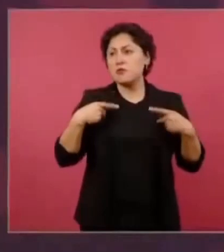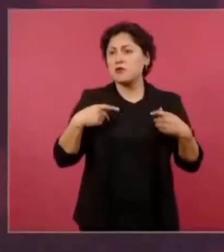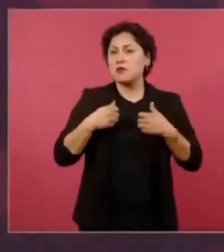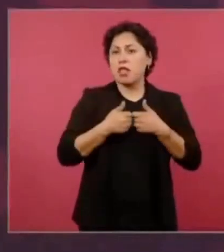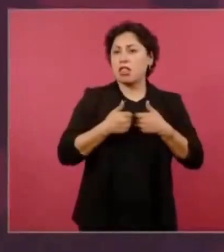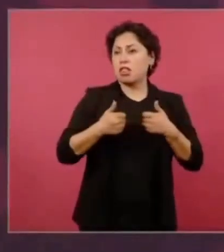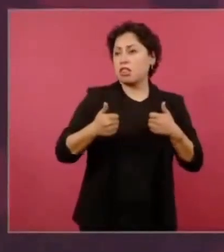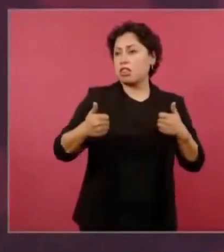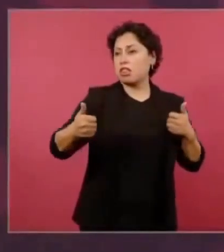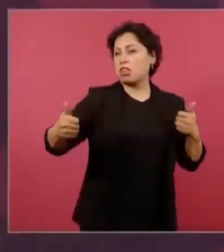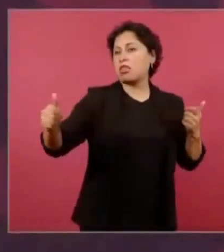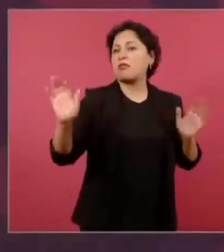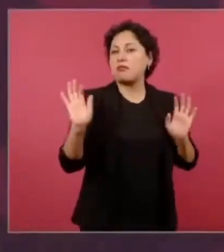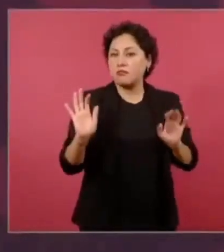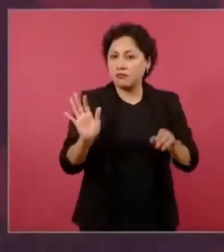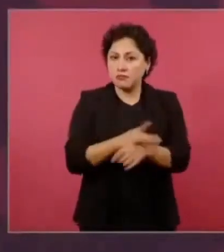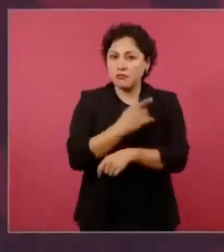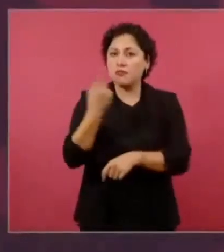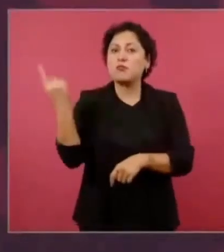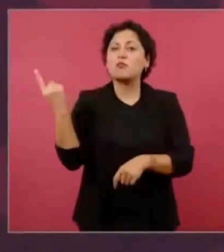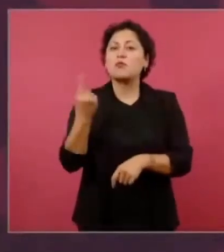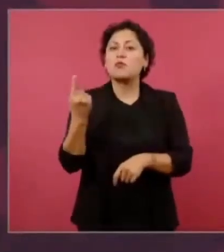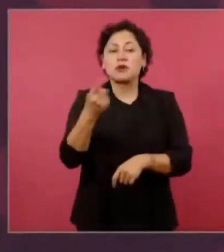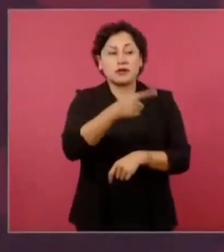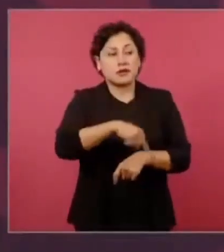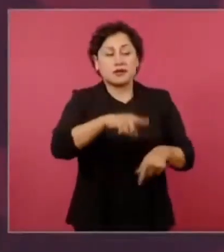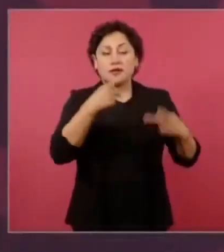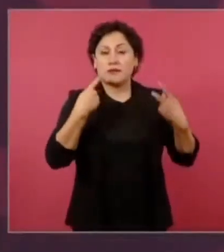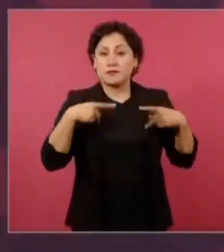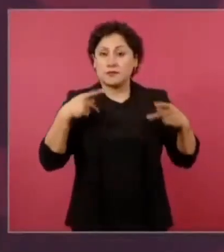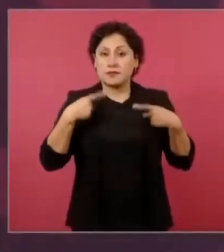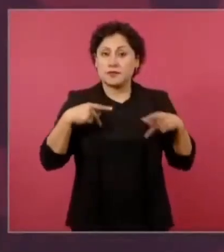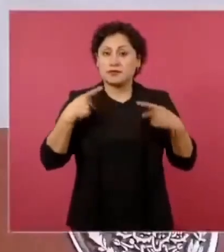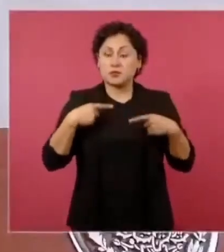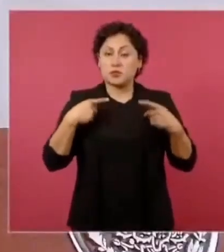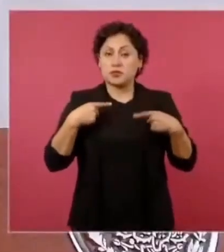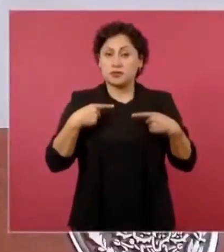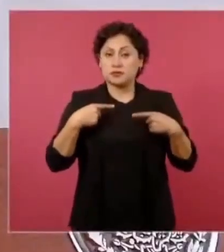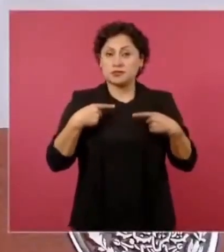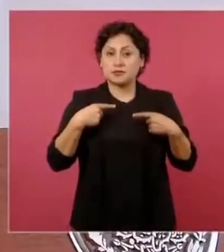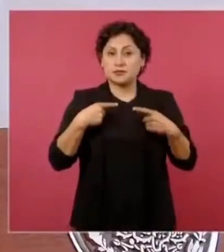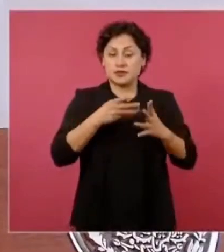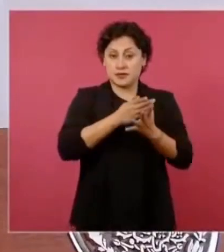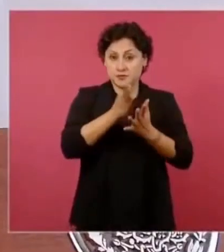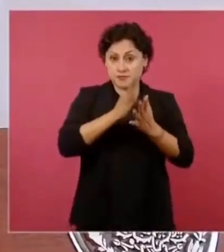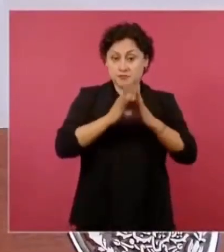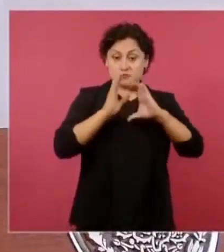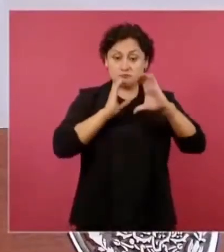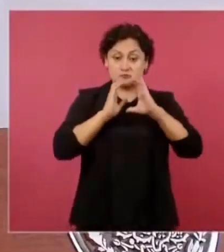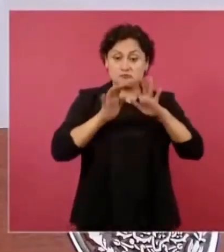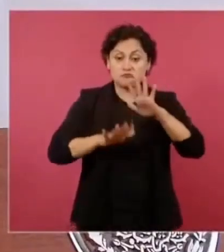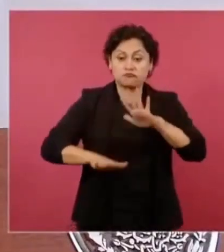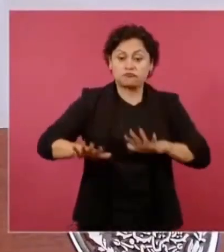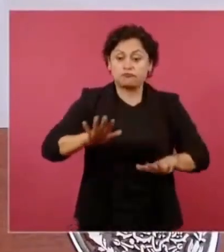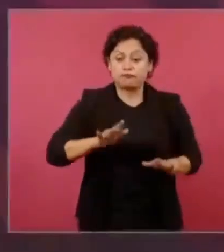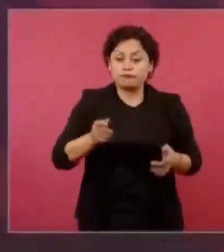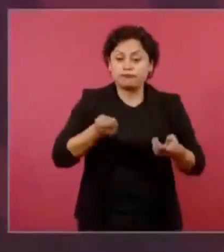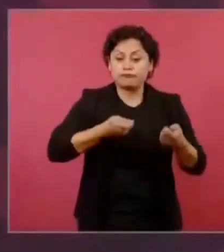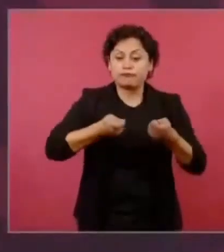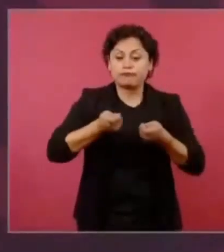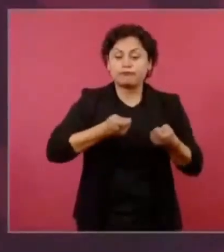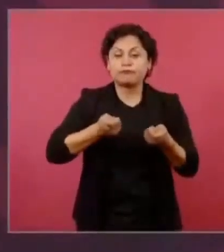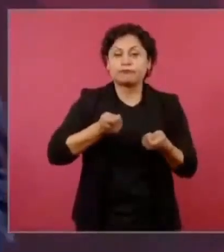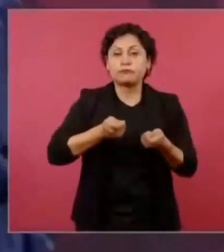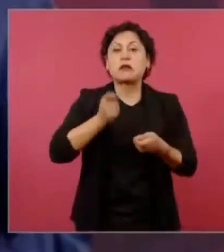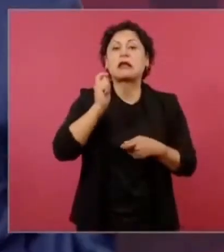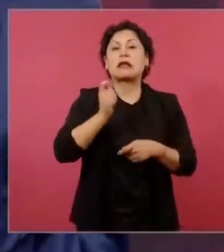pierden no sólo radioescuchas,